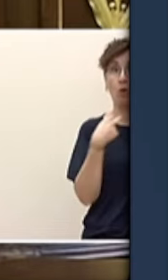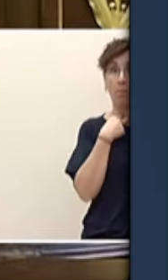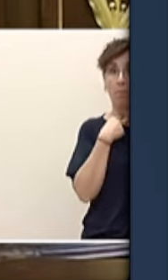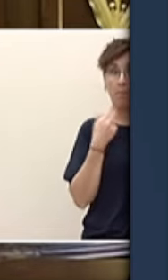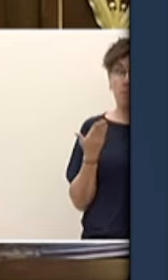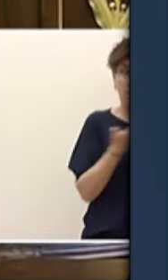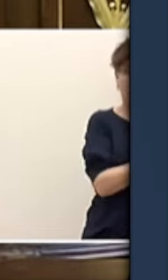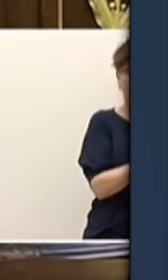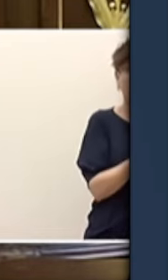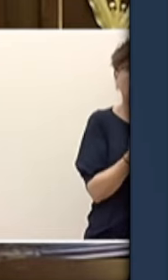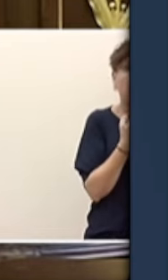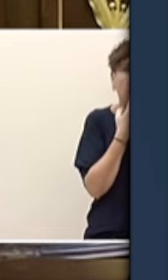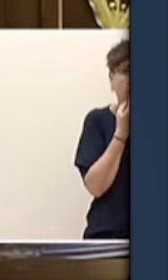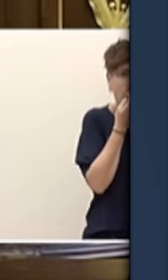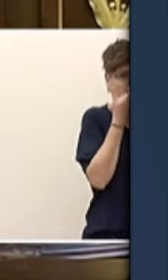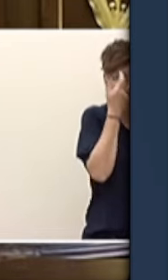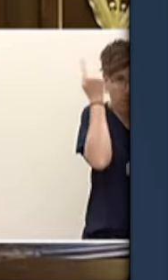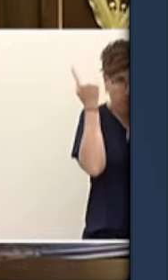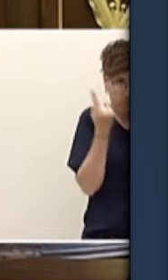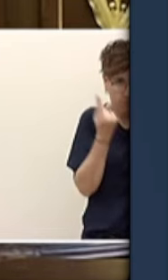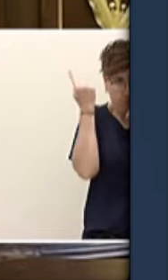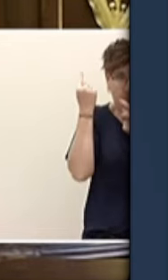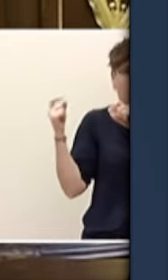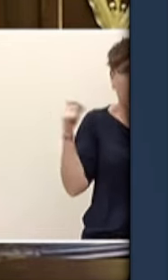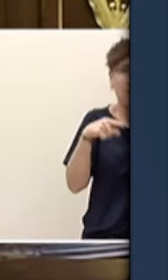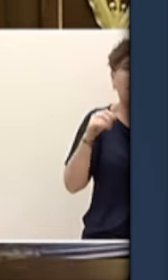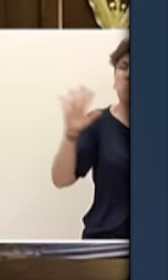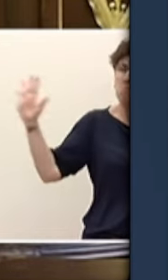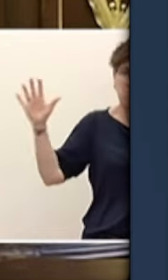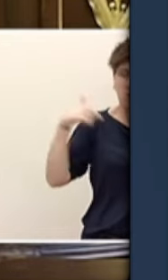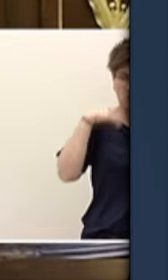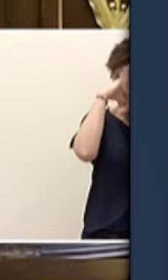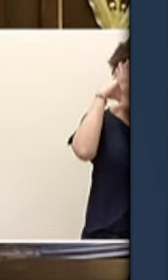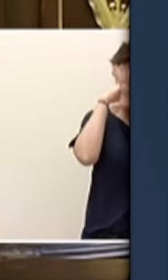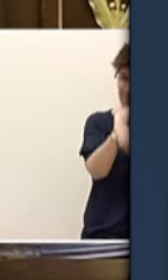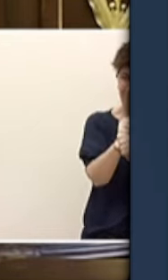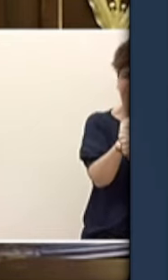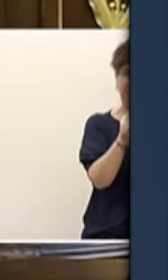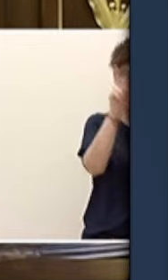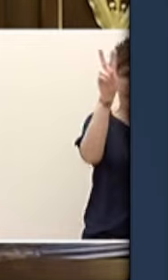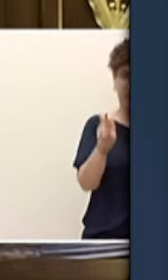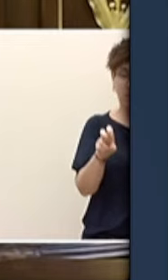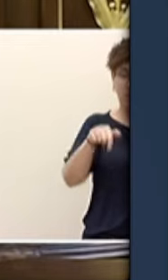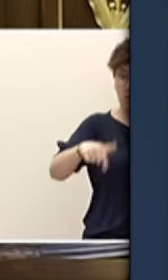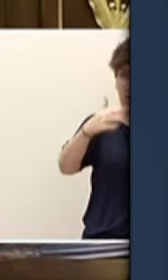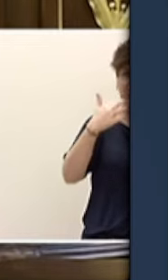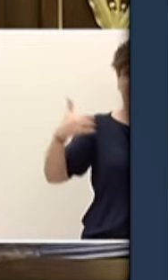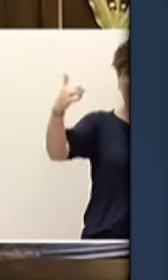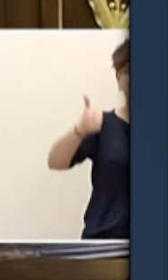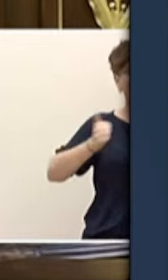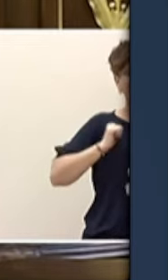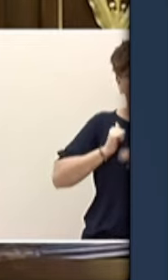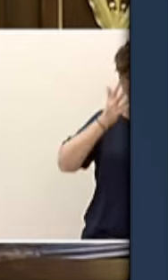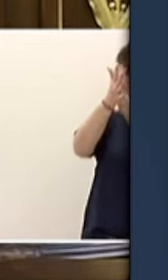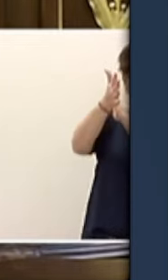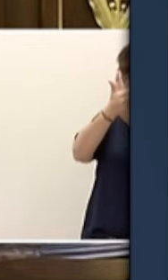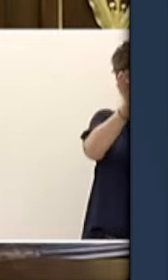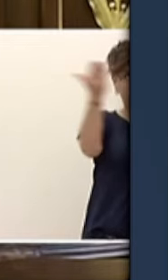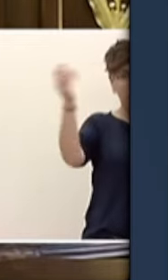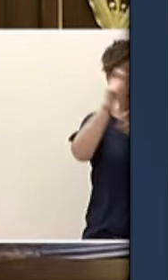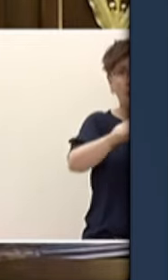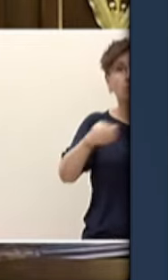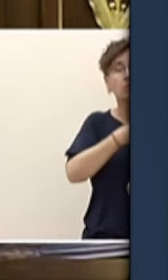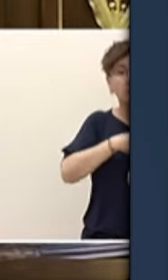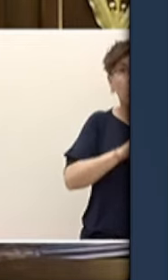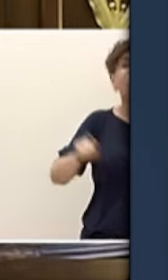centrarme exclusivamente en eso y hablar hoy a la Cámara y a los españoles sobre el problema de la invasión migratoria y sobre el gravísimo problema del